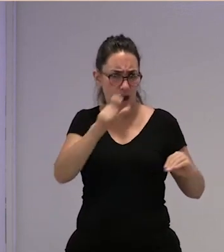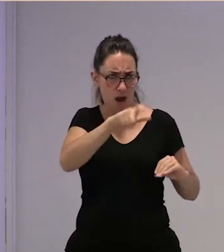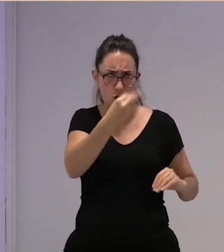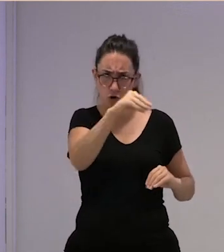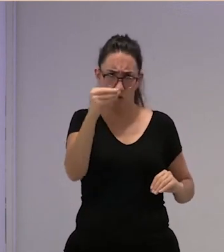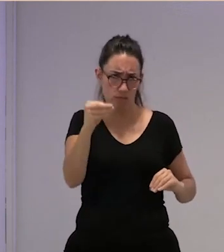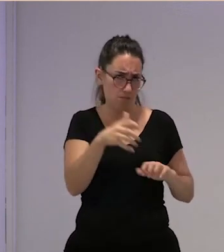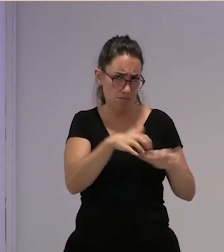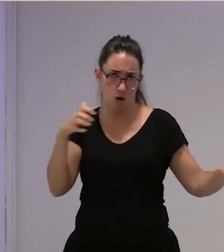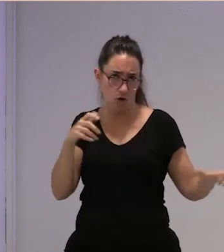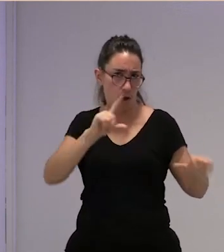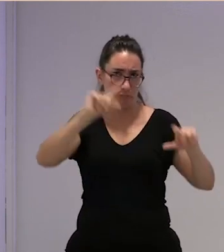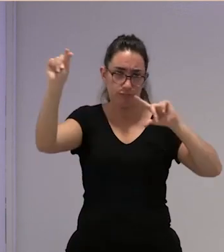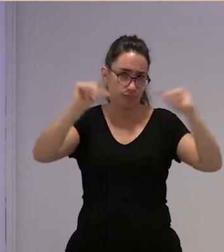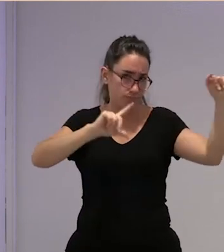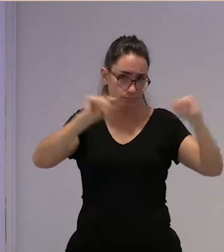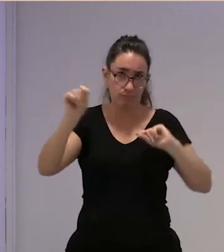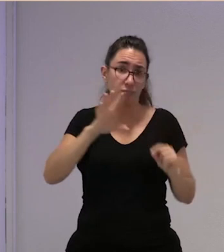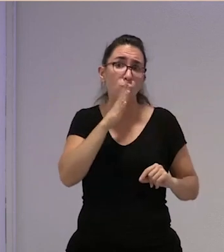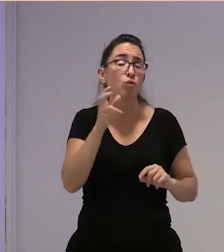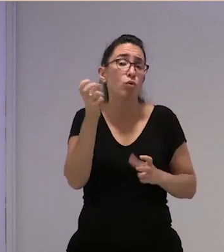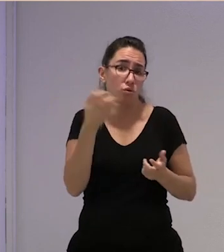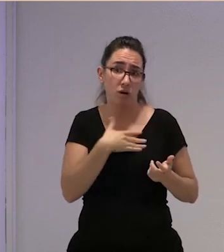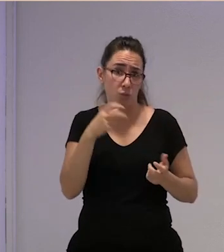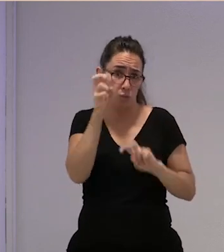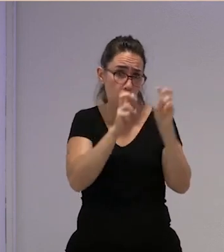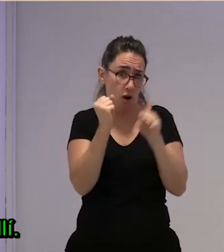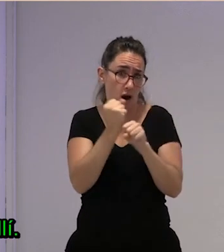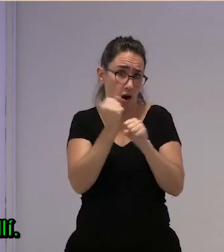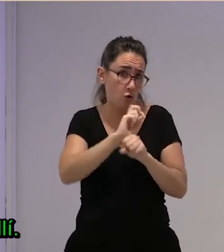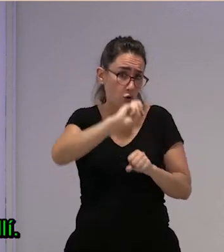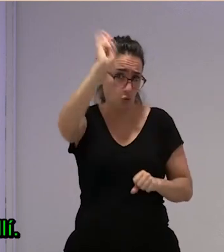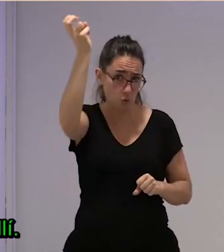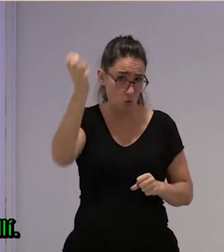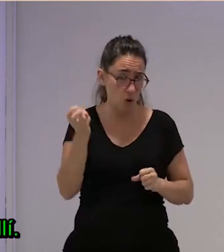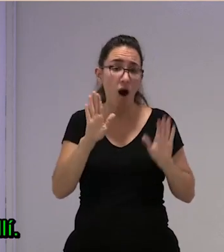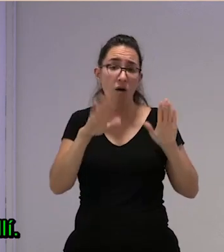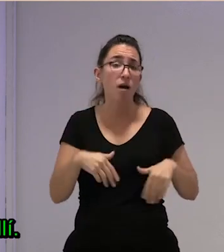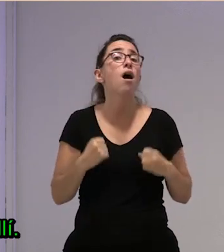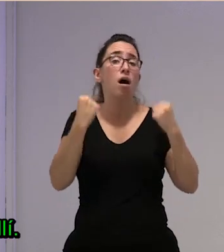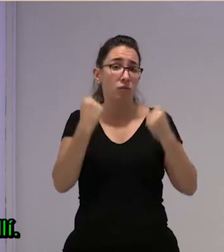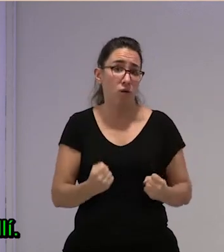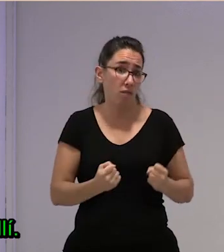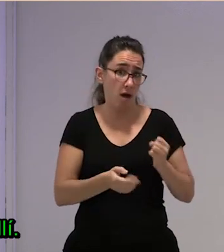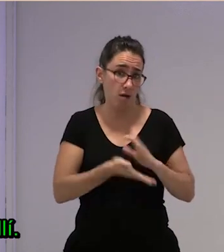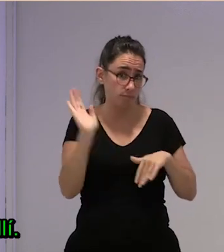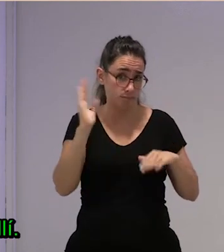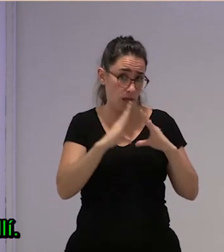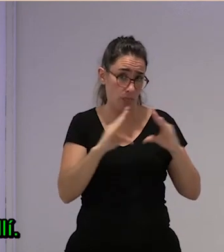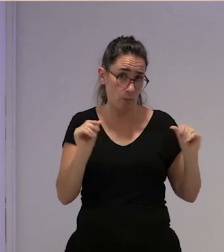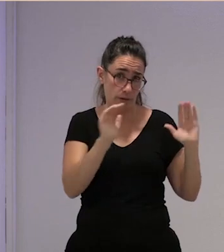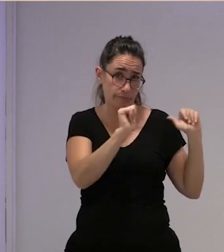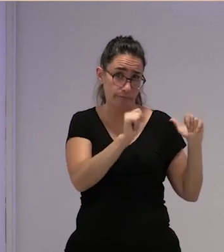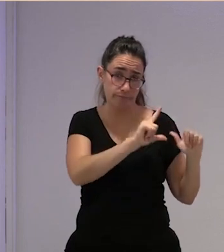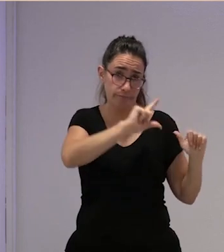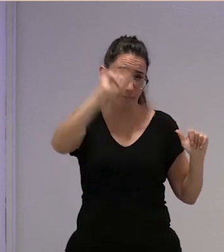que no tiene que quiere buscarse otras alternativas laborales ¿no? que tenemos que acabar yéndonos de allí